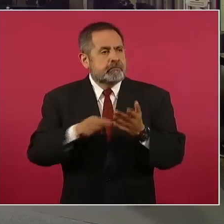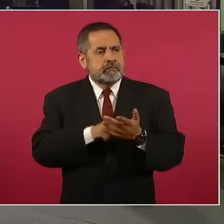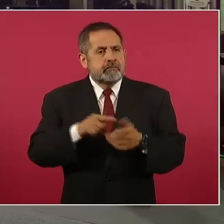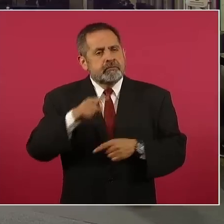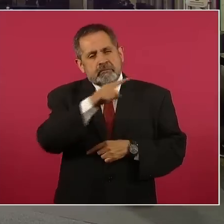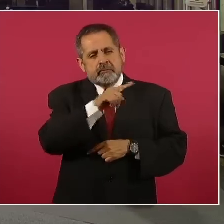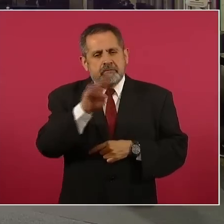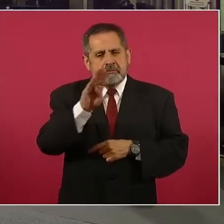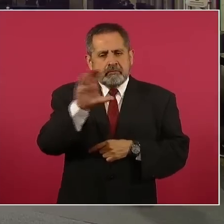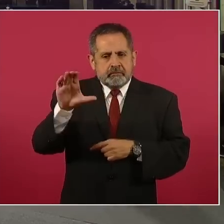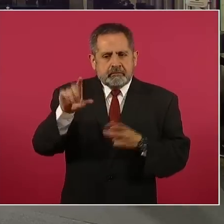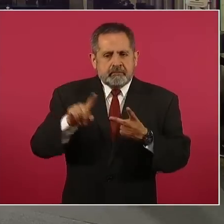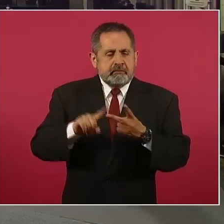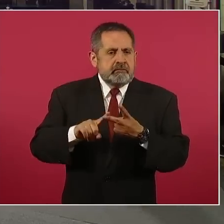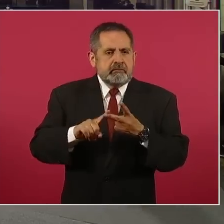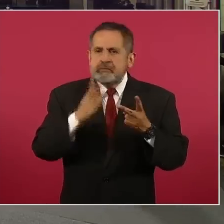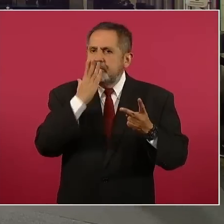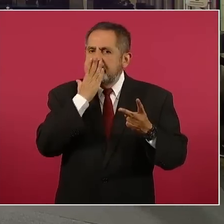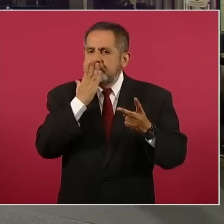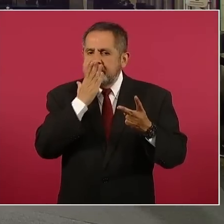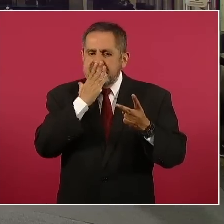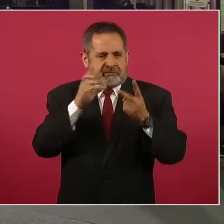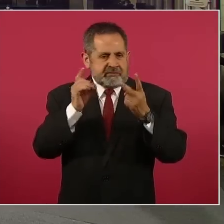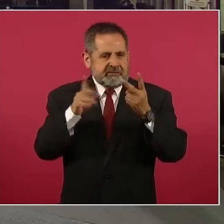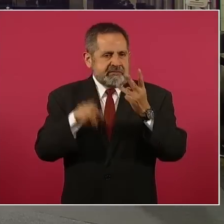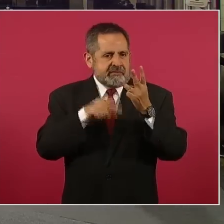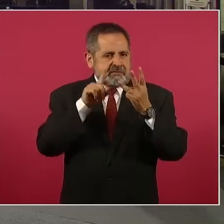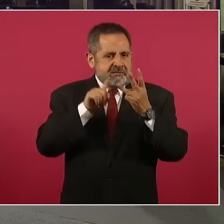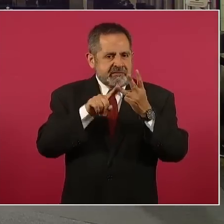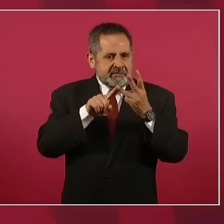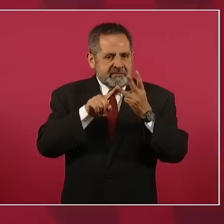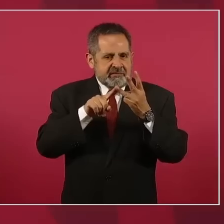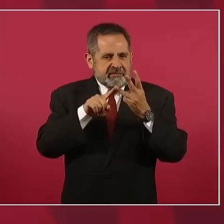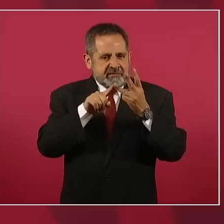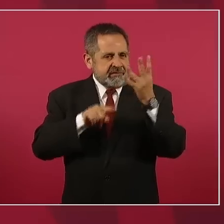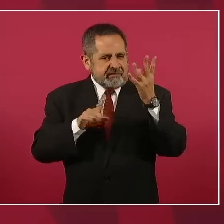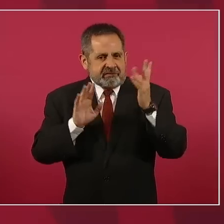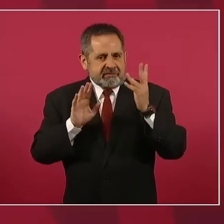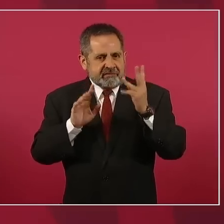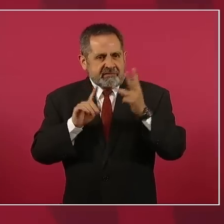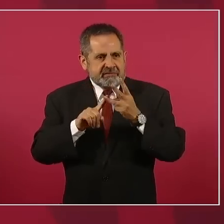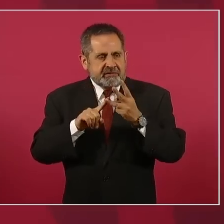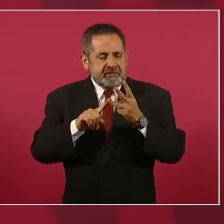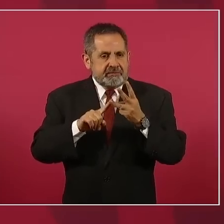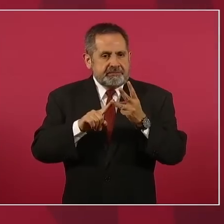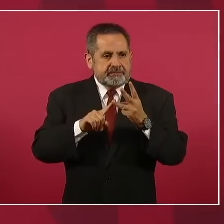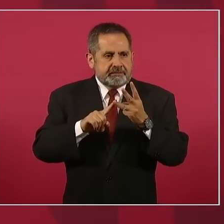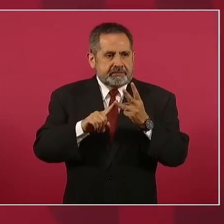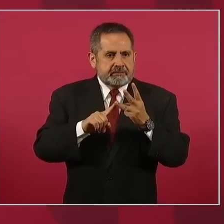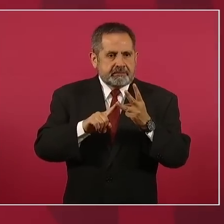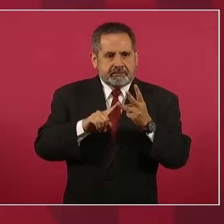en Sonora, en Coahuila,